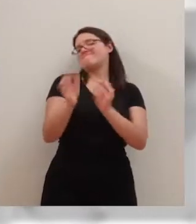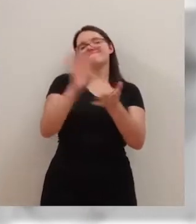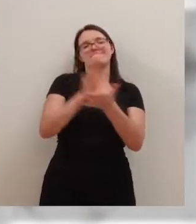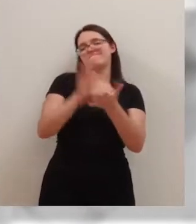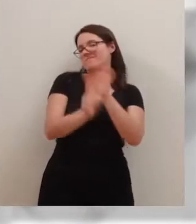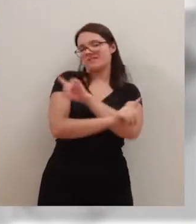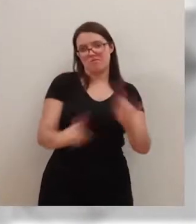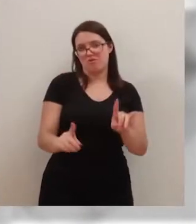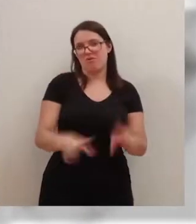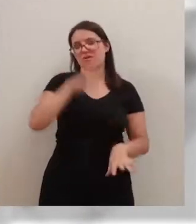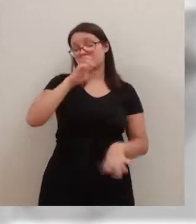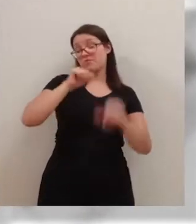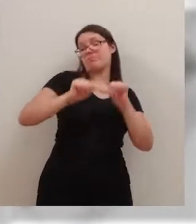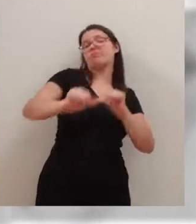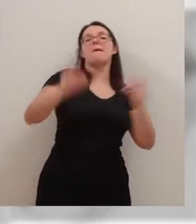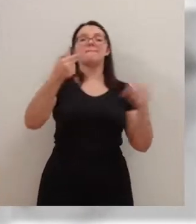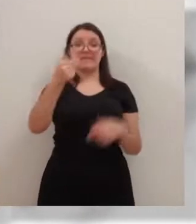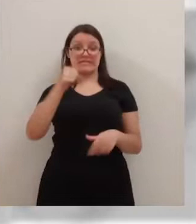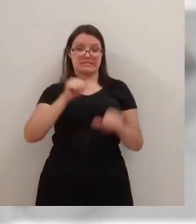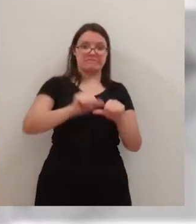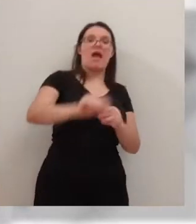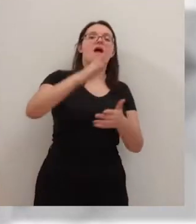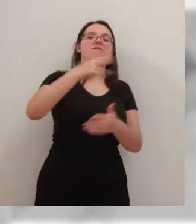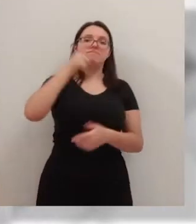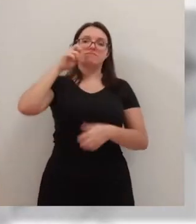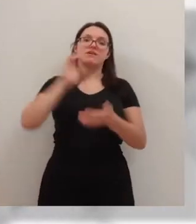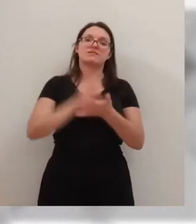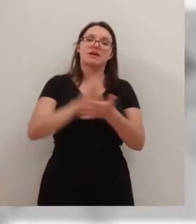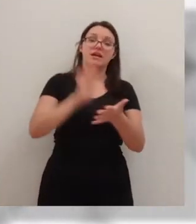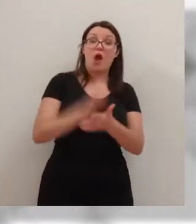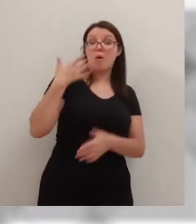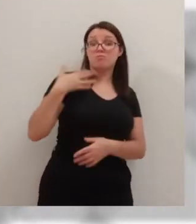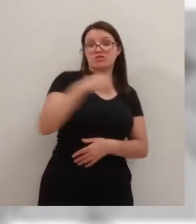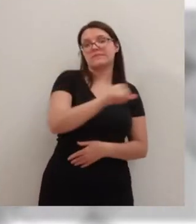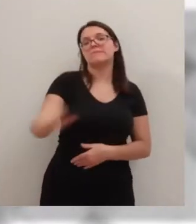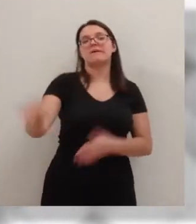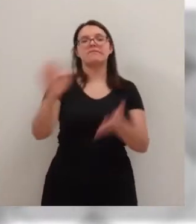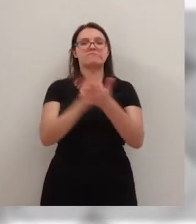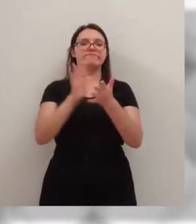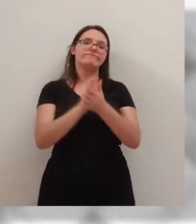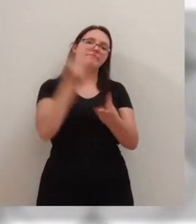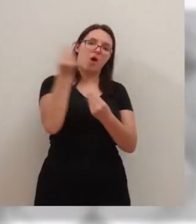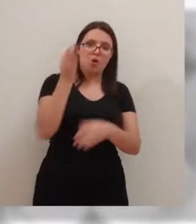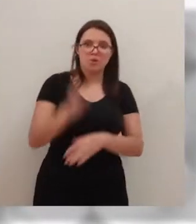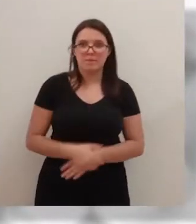noticias. El pequeño respiro llegará a partir del viernes y ya la semana que viene se presenta más llevadera.